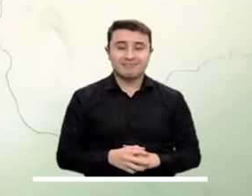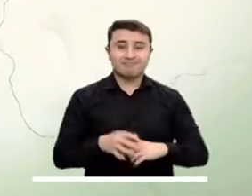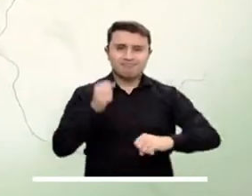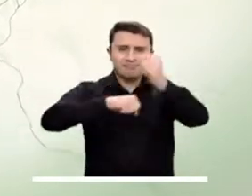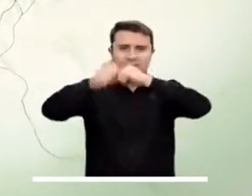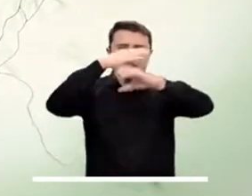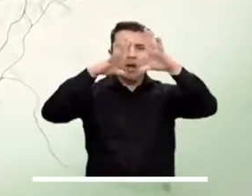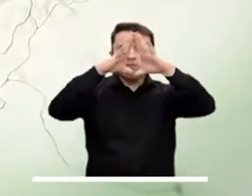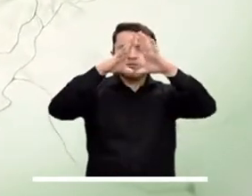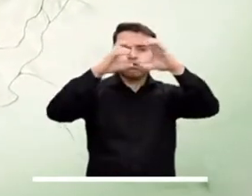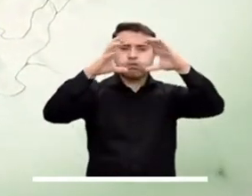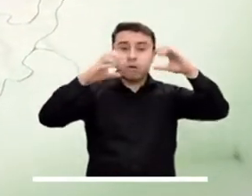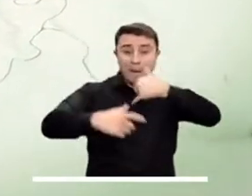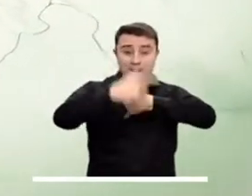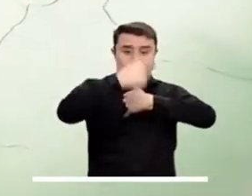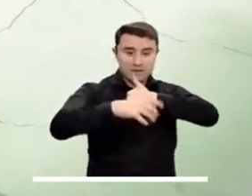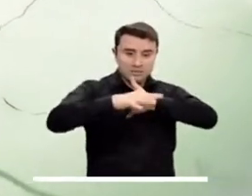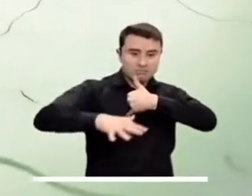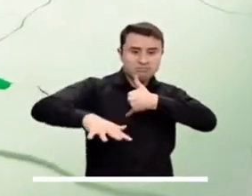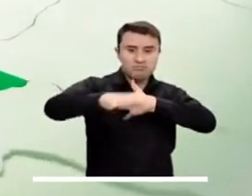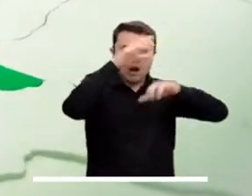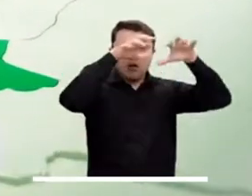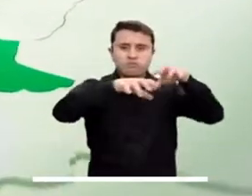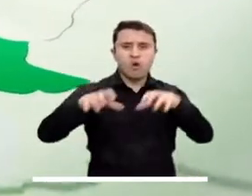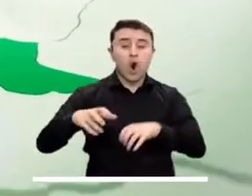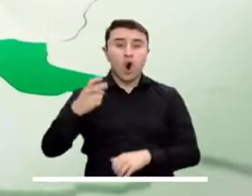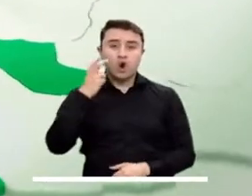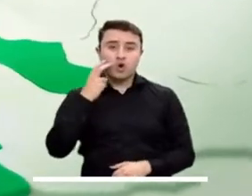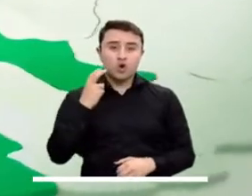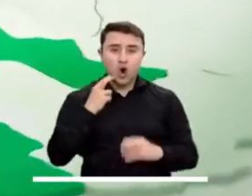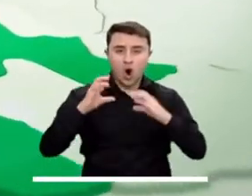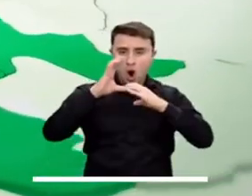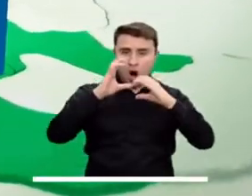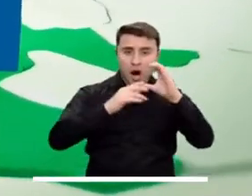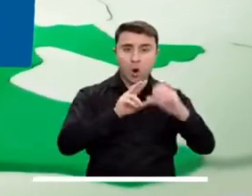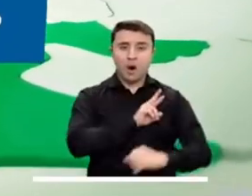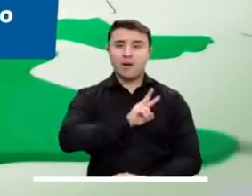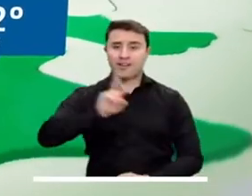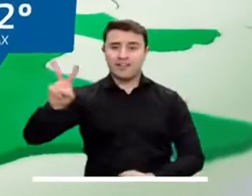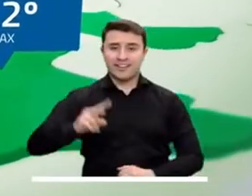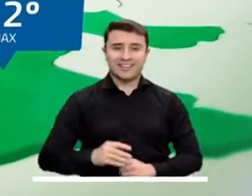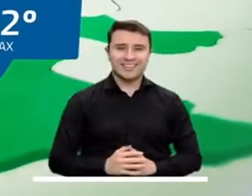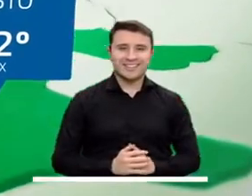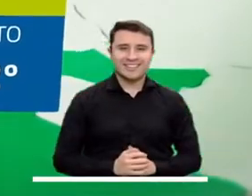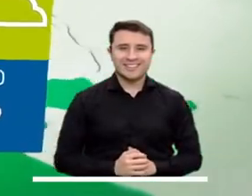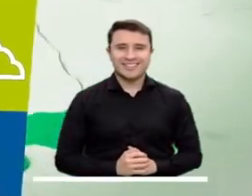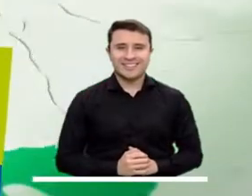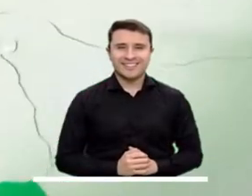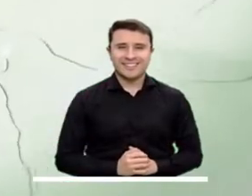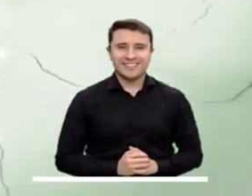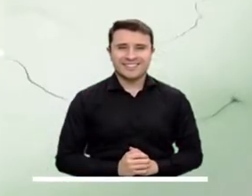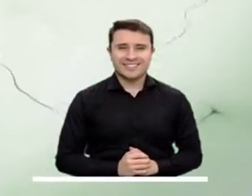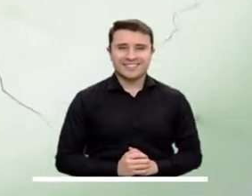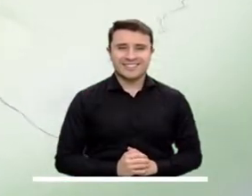Cielo nublado se prevé en el Pacífico colombiano con precipitaciones fuertes en Chocó, Cauca y Valle del Cauca.